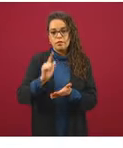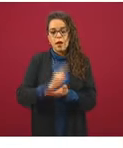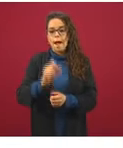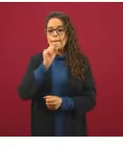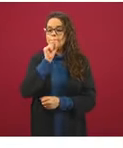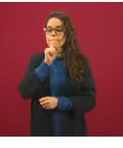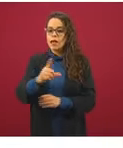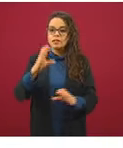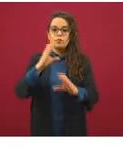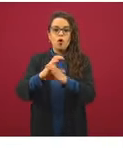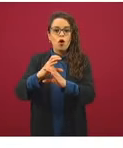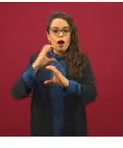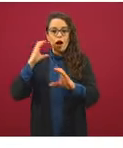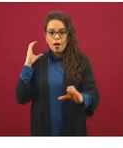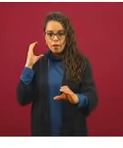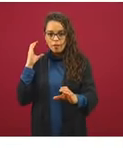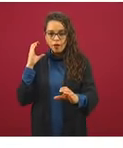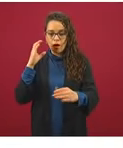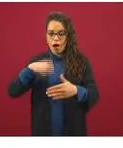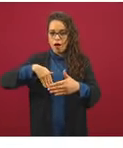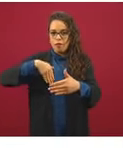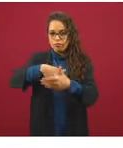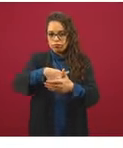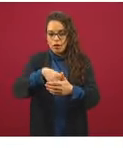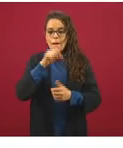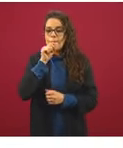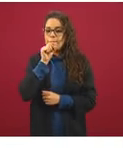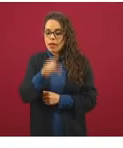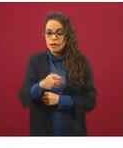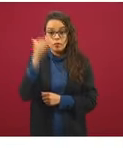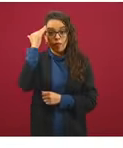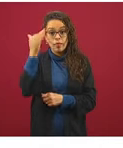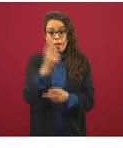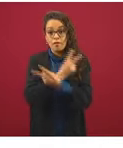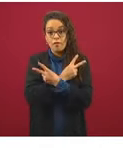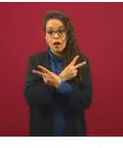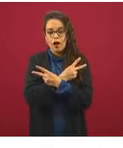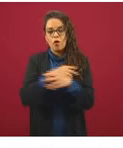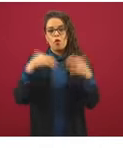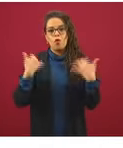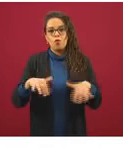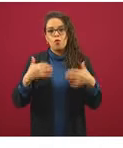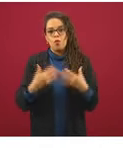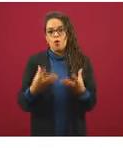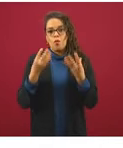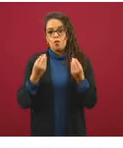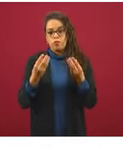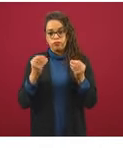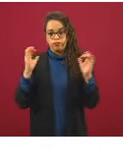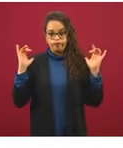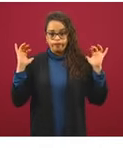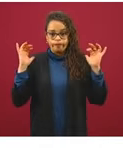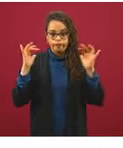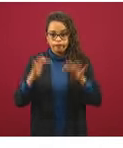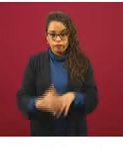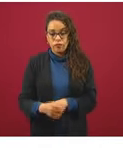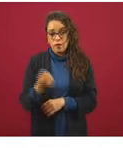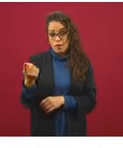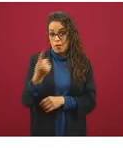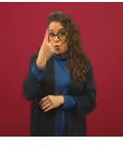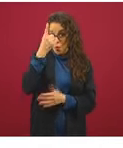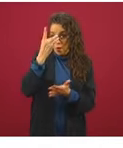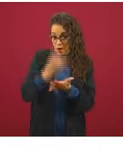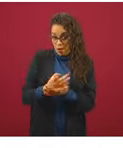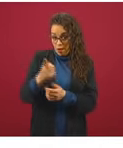centrales de autobuses en vacaciones son verdaderos caldos de cultivo, no sólo para el coronavirus, sino para influenza, si es